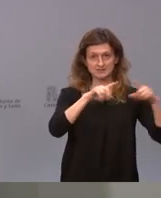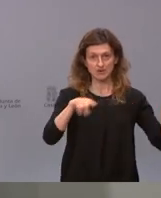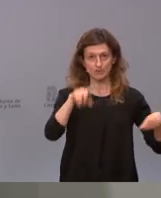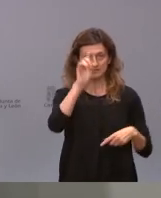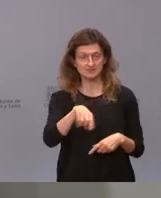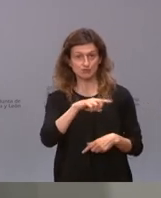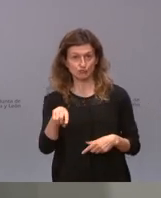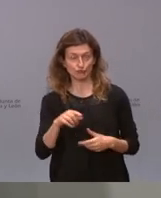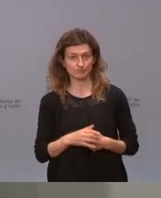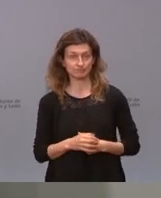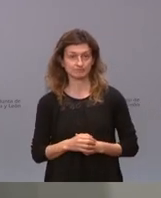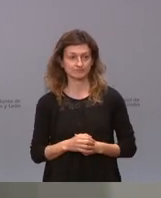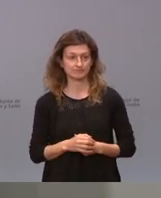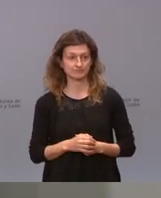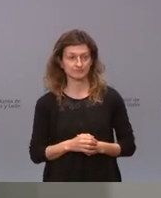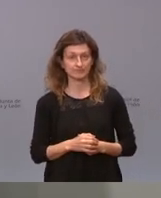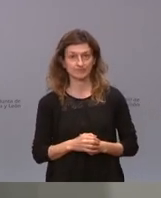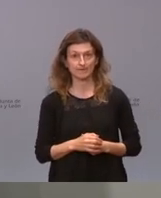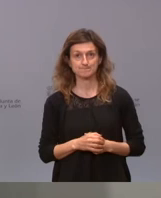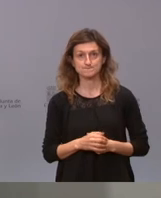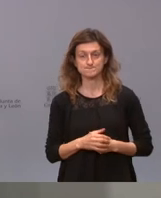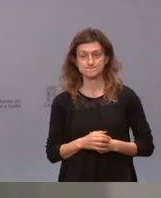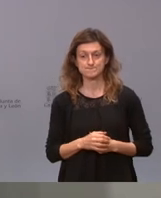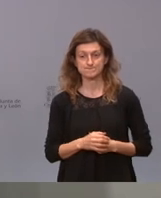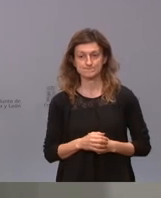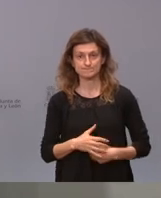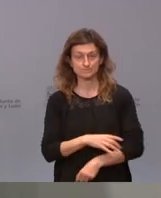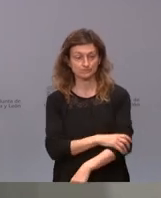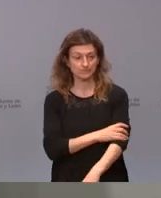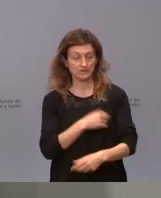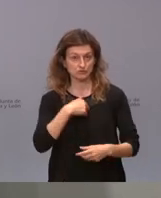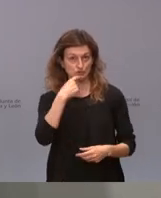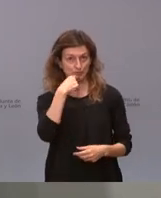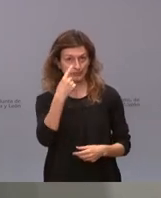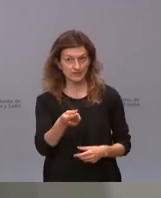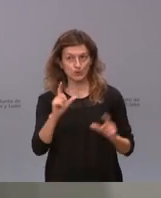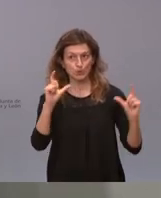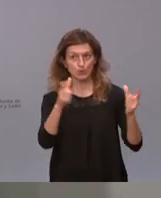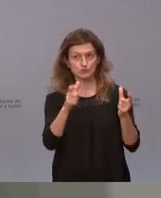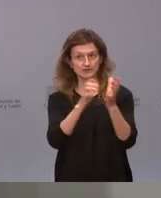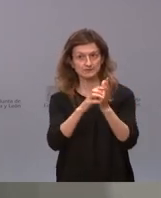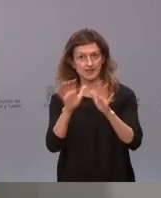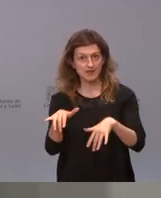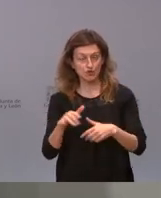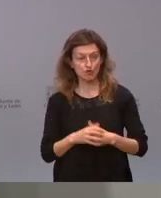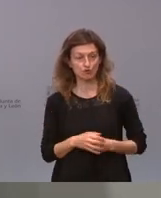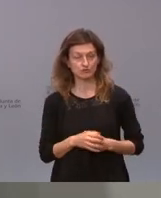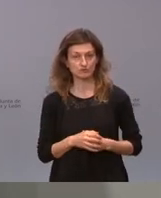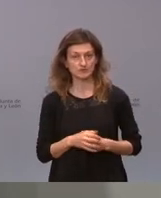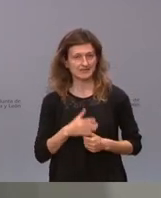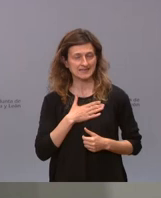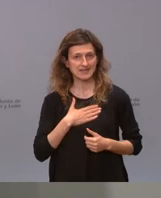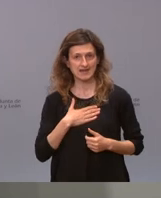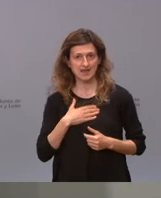o no si que les informo de que la junta los va a tratar